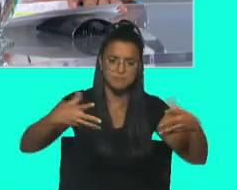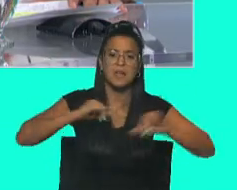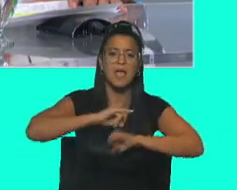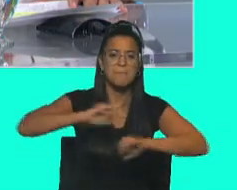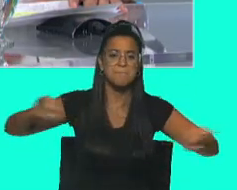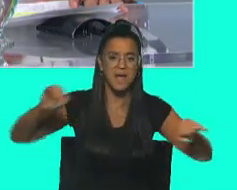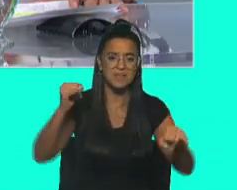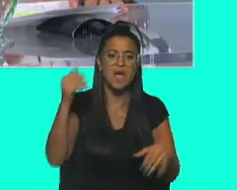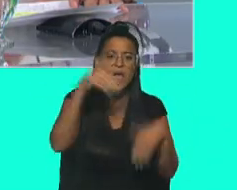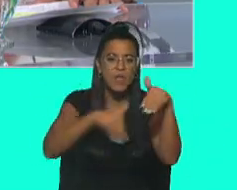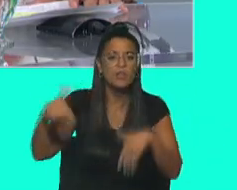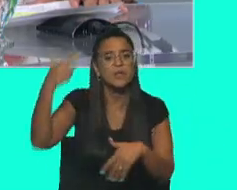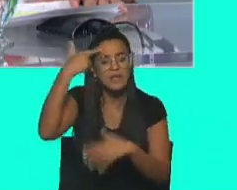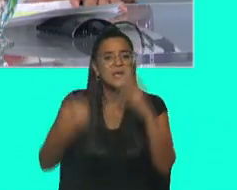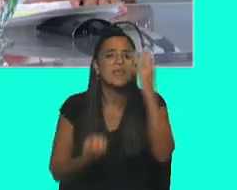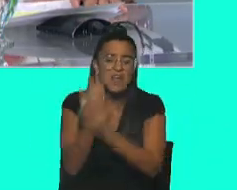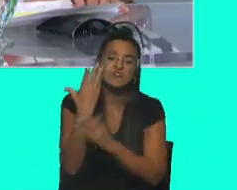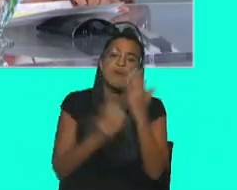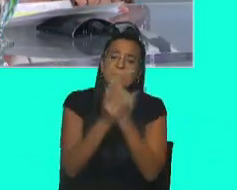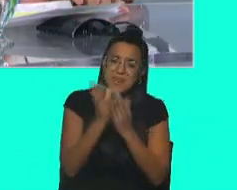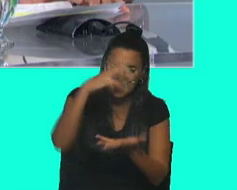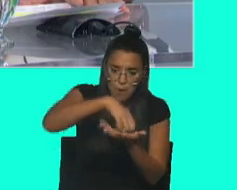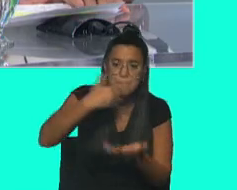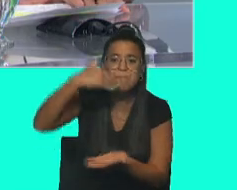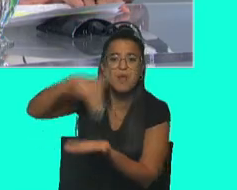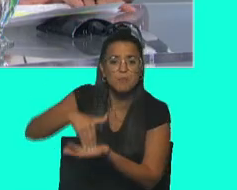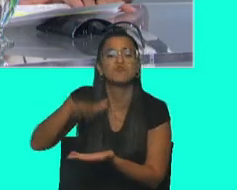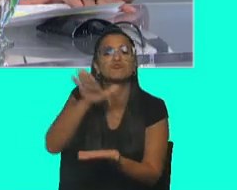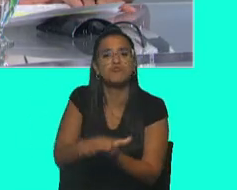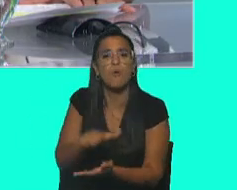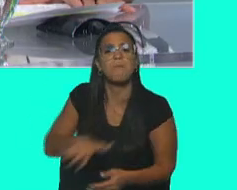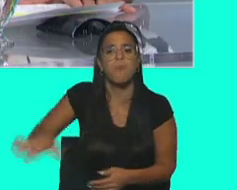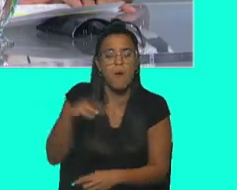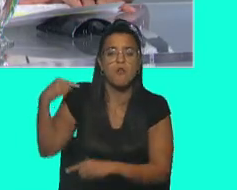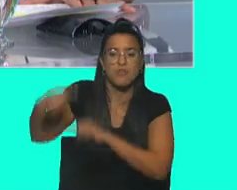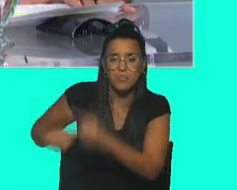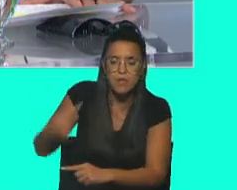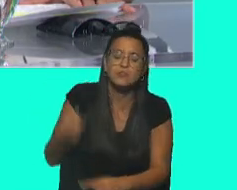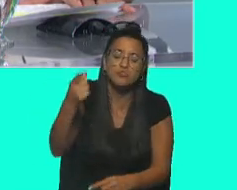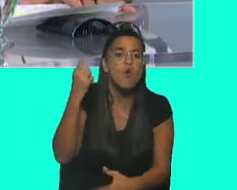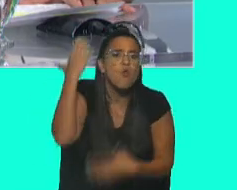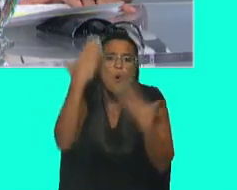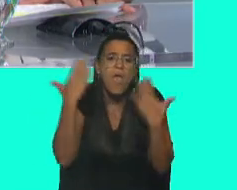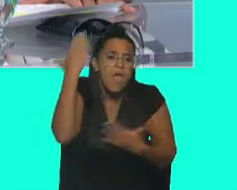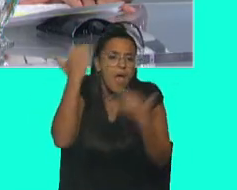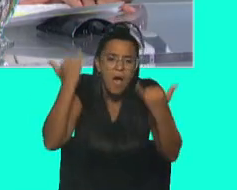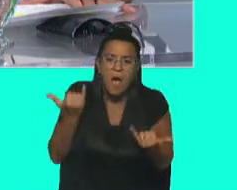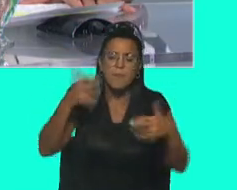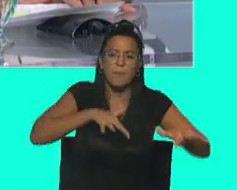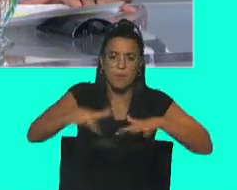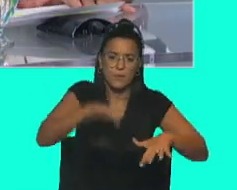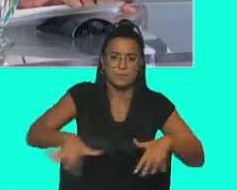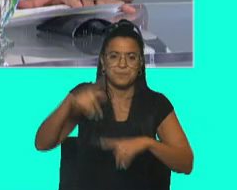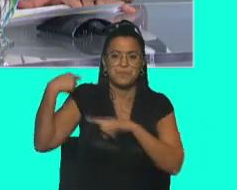electoral, prometió la creación de un ministerio sobre pueblos indígenas, que es un largo sueño anhelado por el movimiento